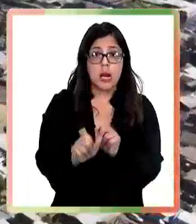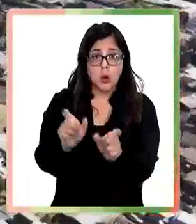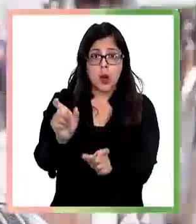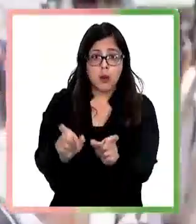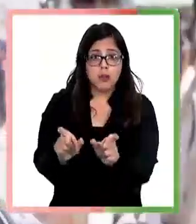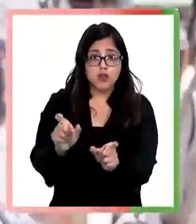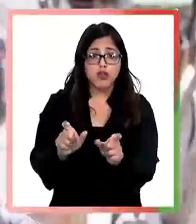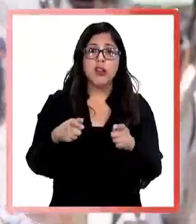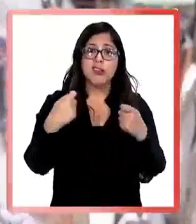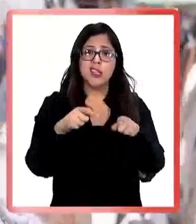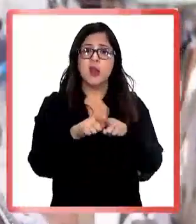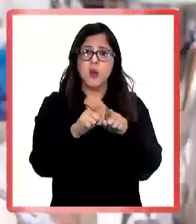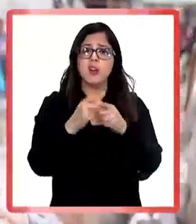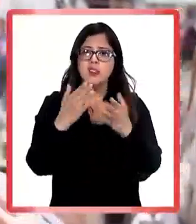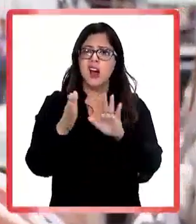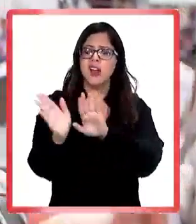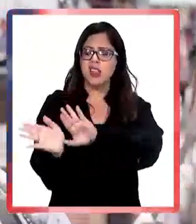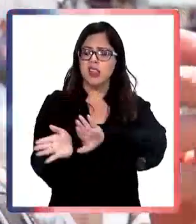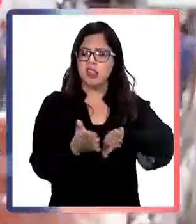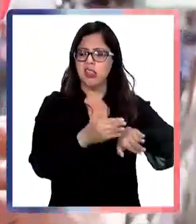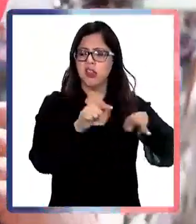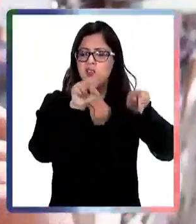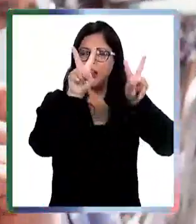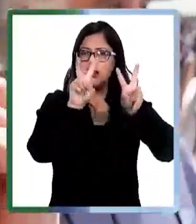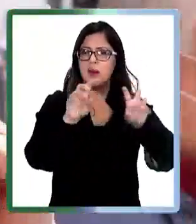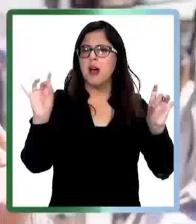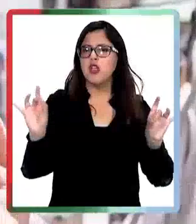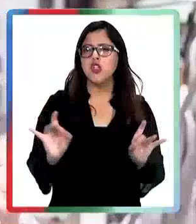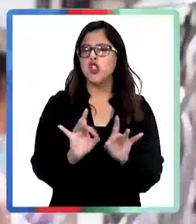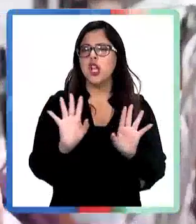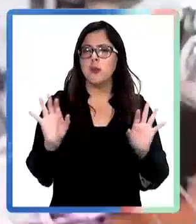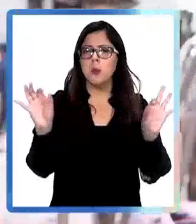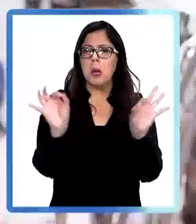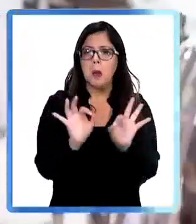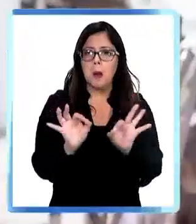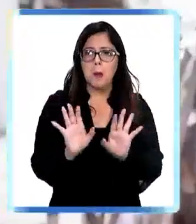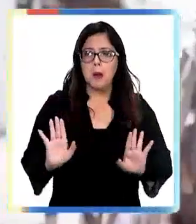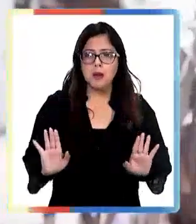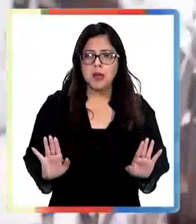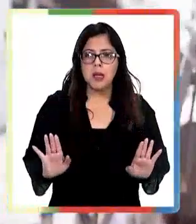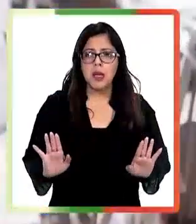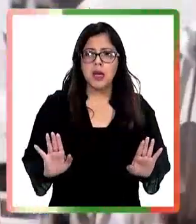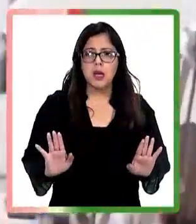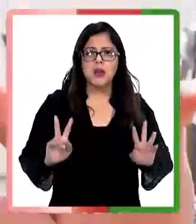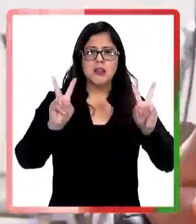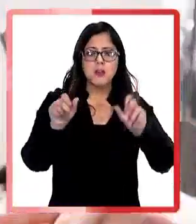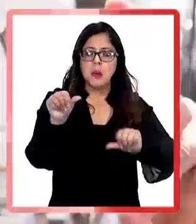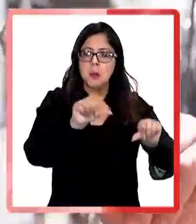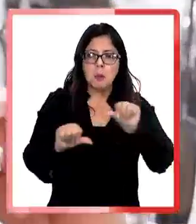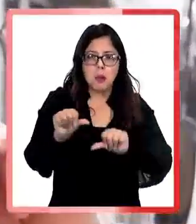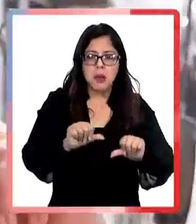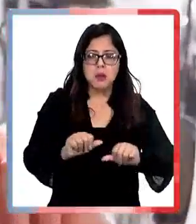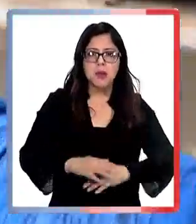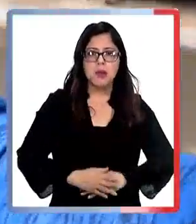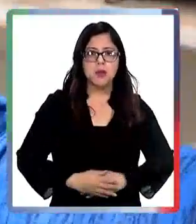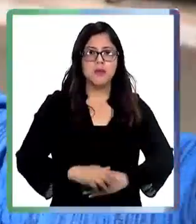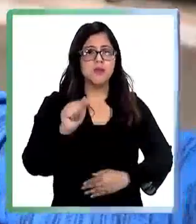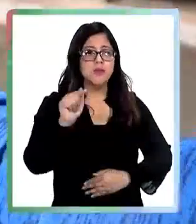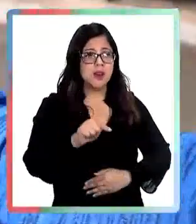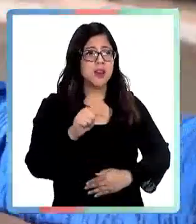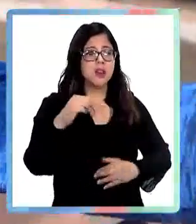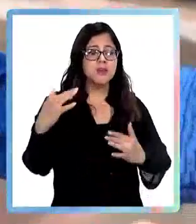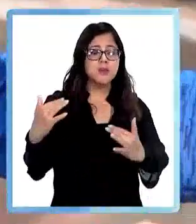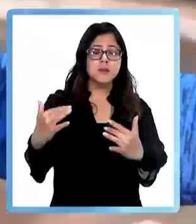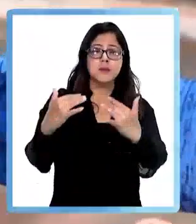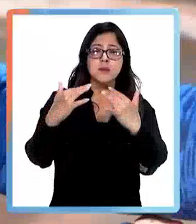químico. Se igual se siente con el viento, esto abarca muchos kilómetros a redonda, ¿me entiendes? Y es